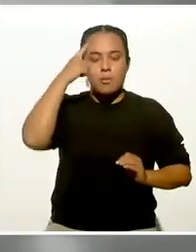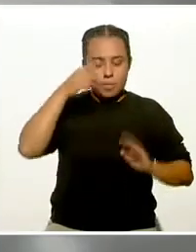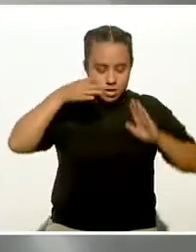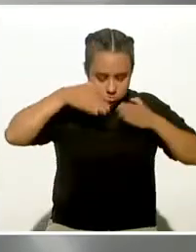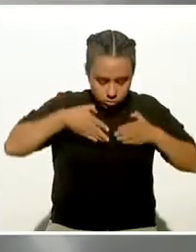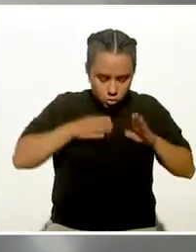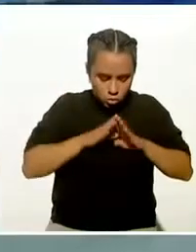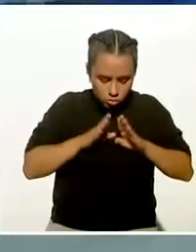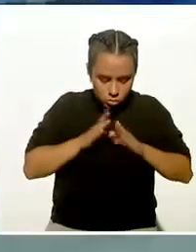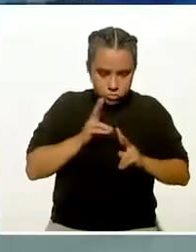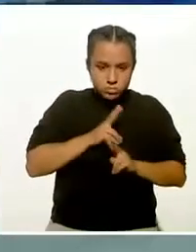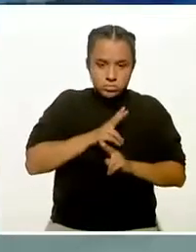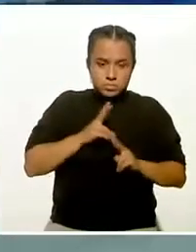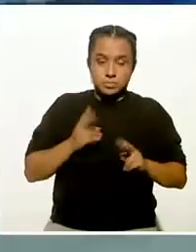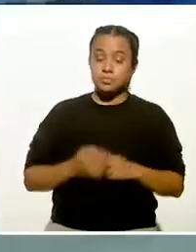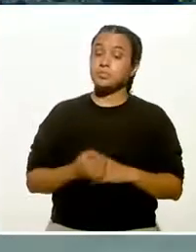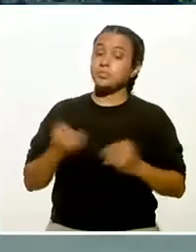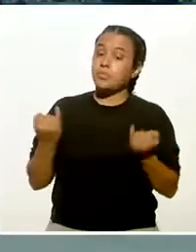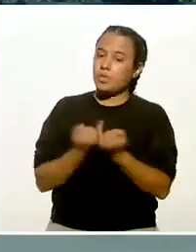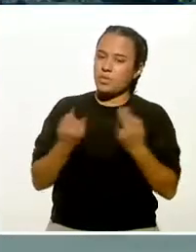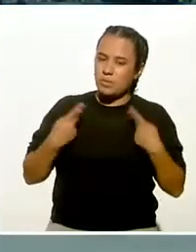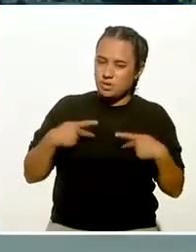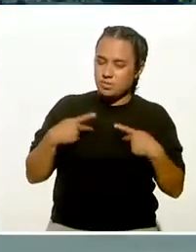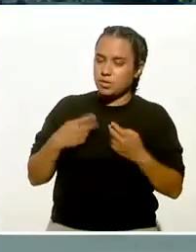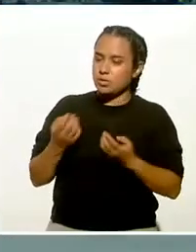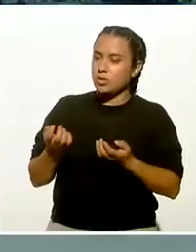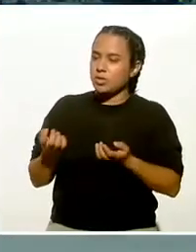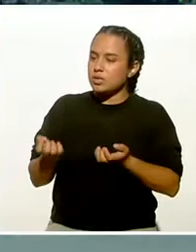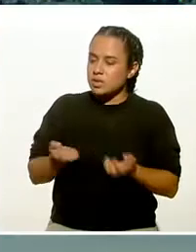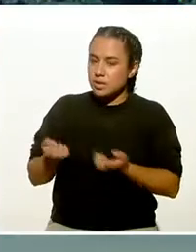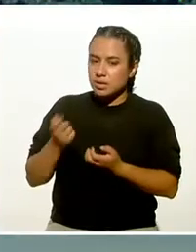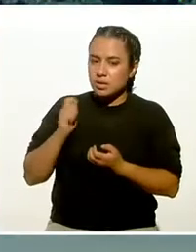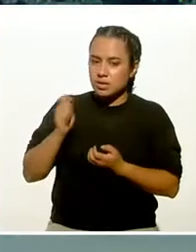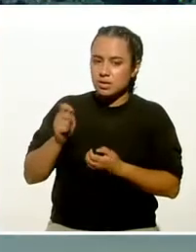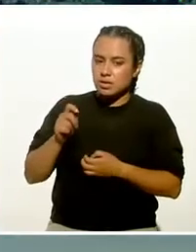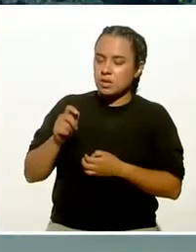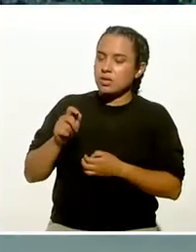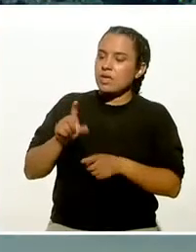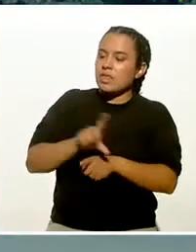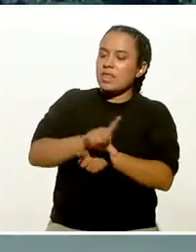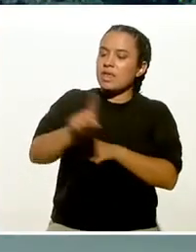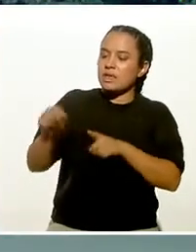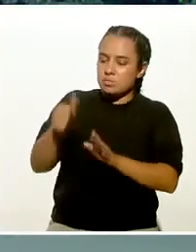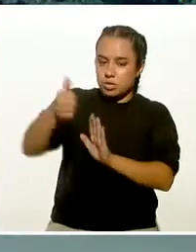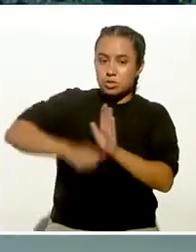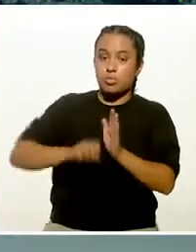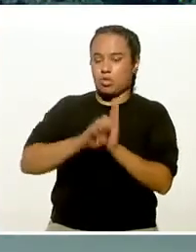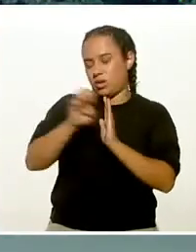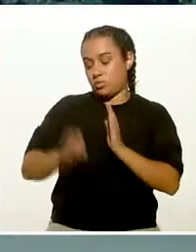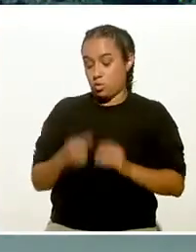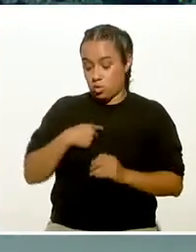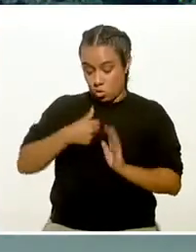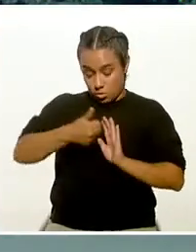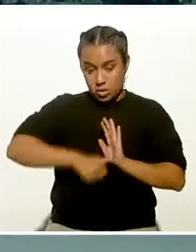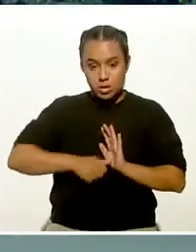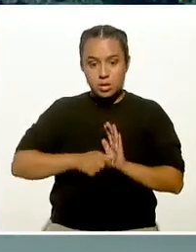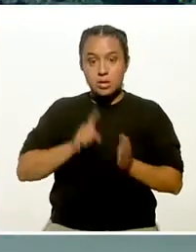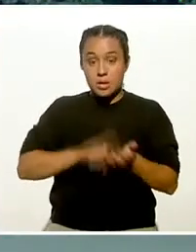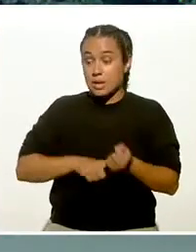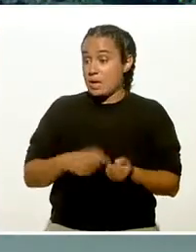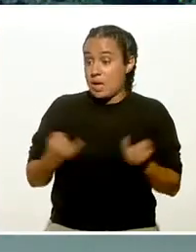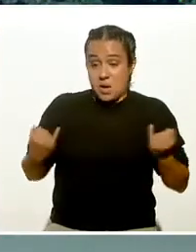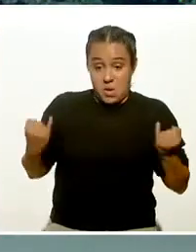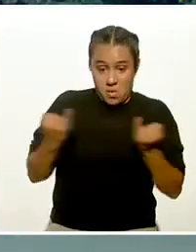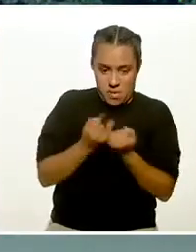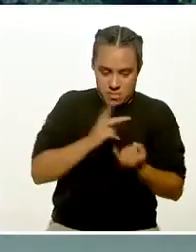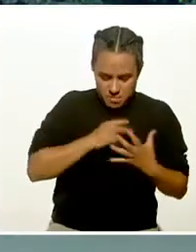También se utilizan mucho, estos son los ejercicios respiratorios que les dan a los posquirúrgicos porque cuando te operan no funciona exactamente igual